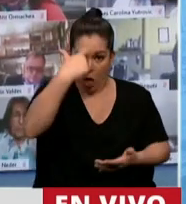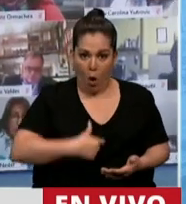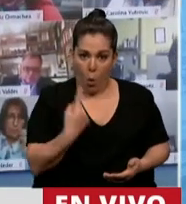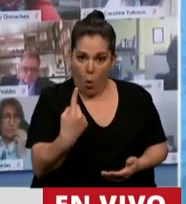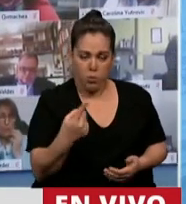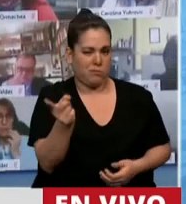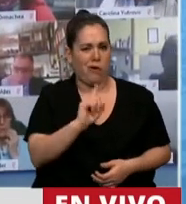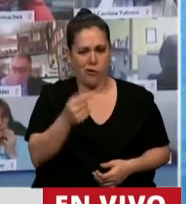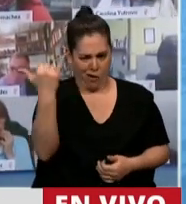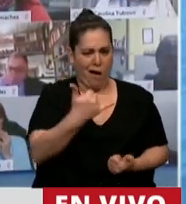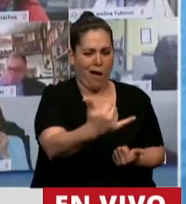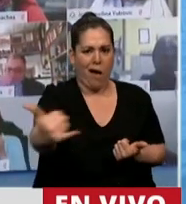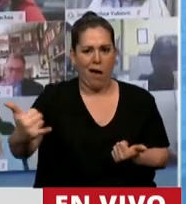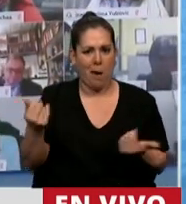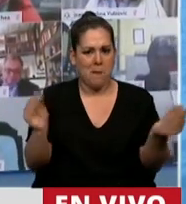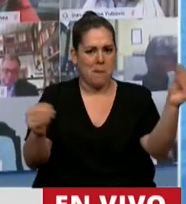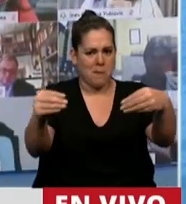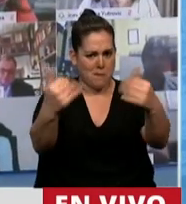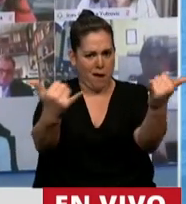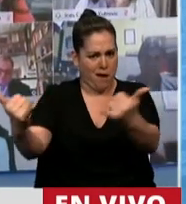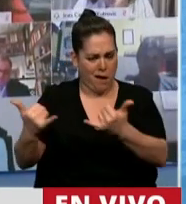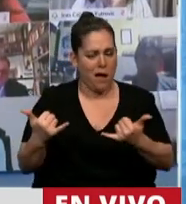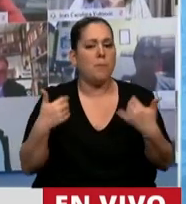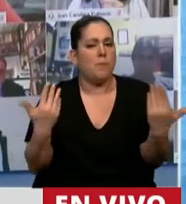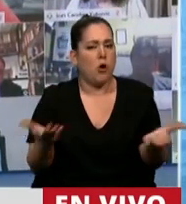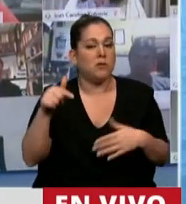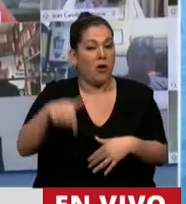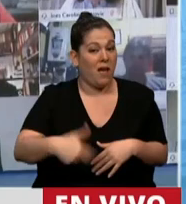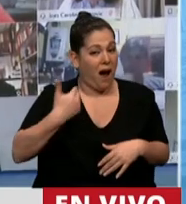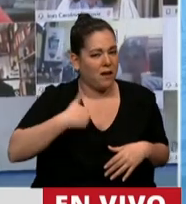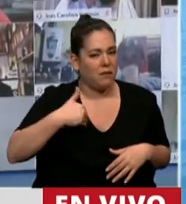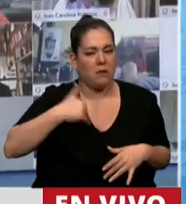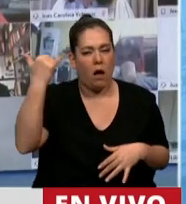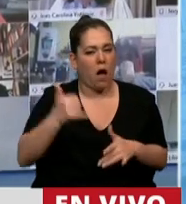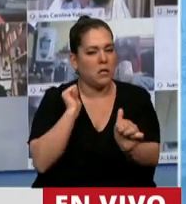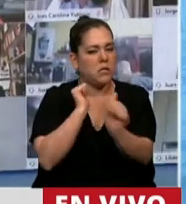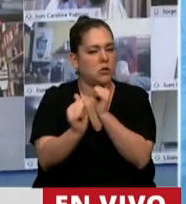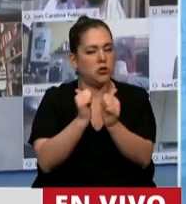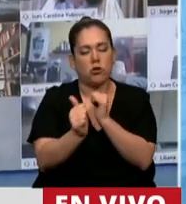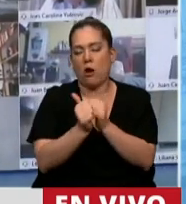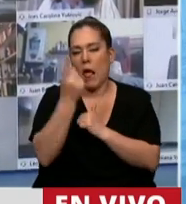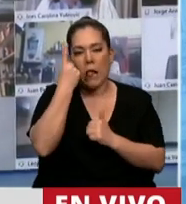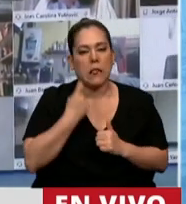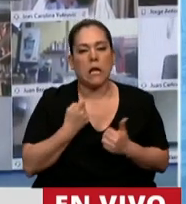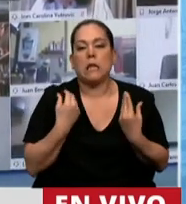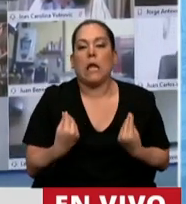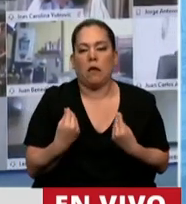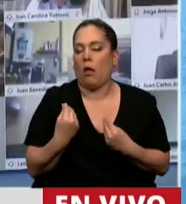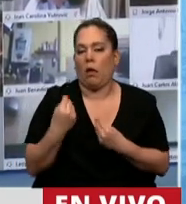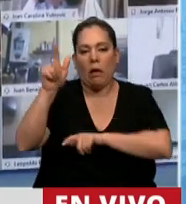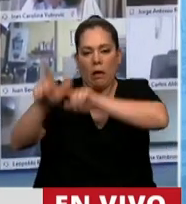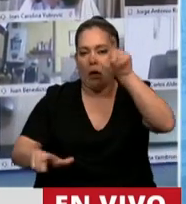presidenta, este país tiene una tristísima historia de invisibilizar a la gente.